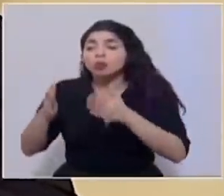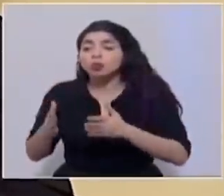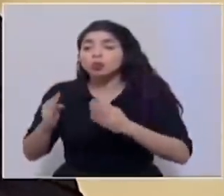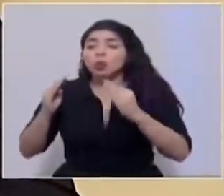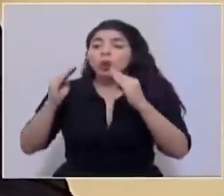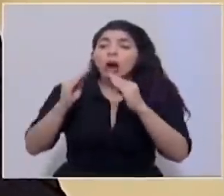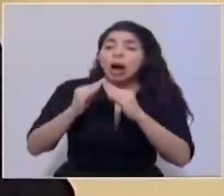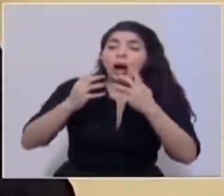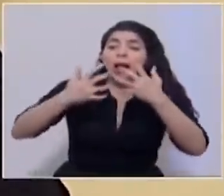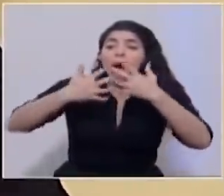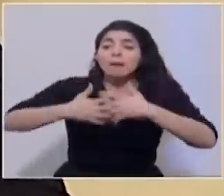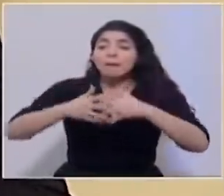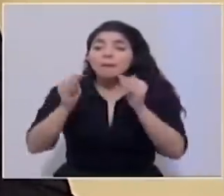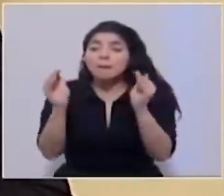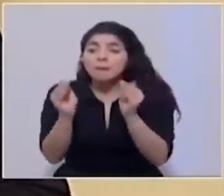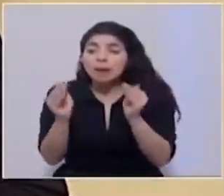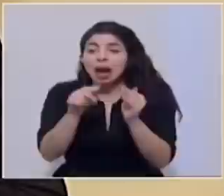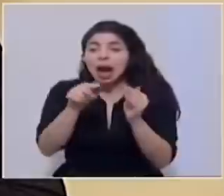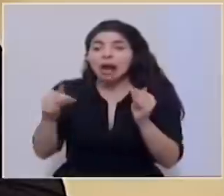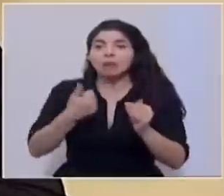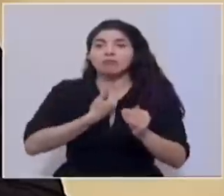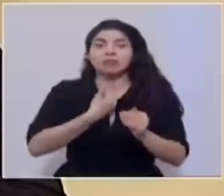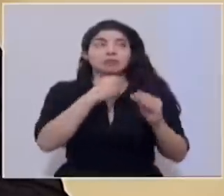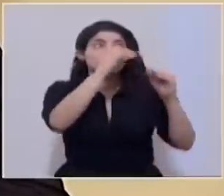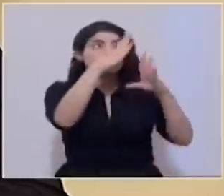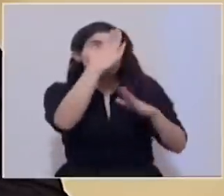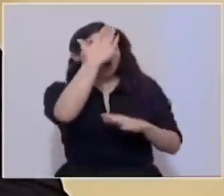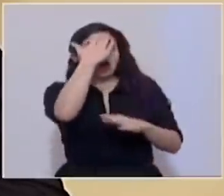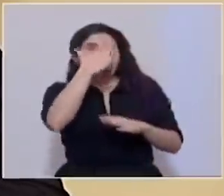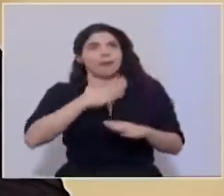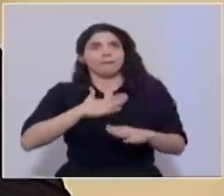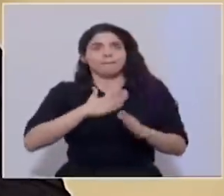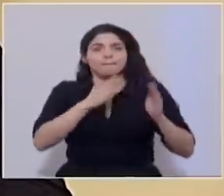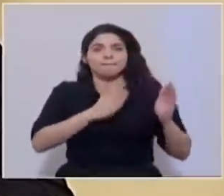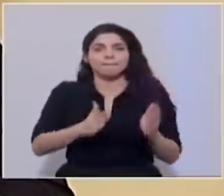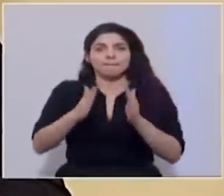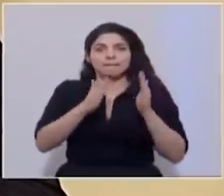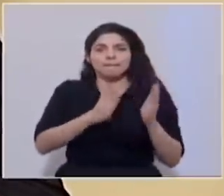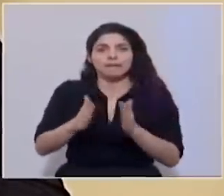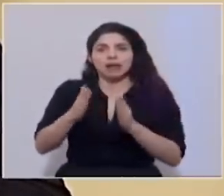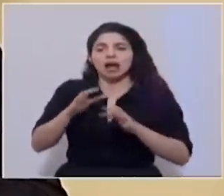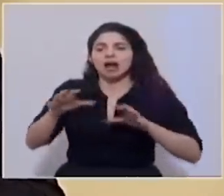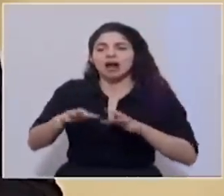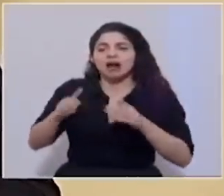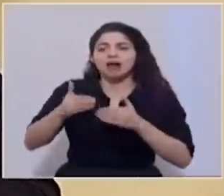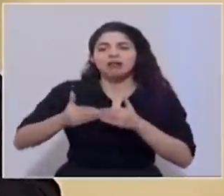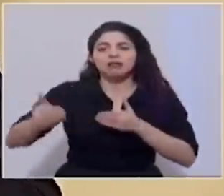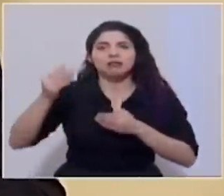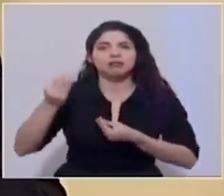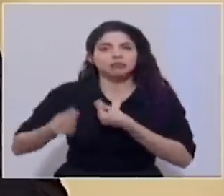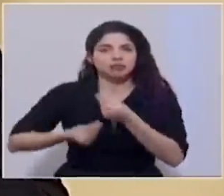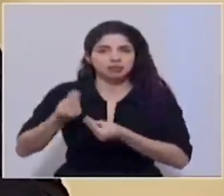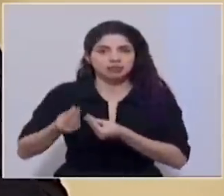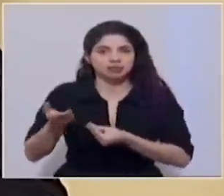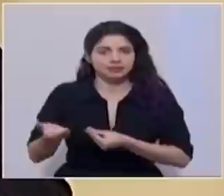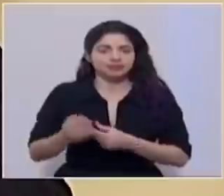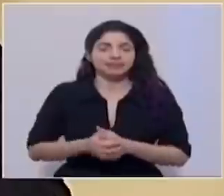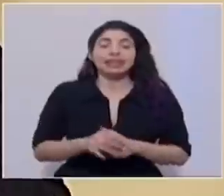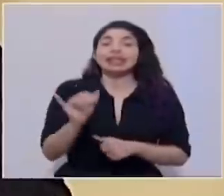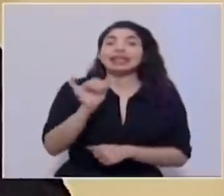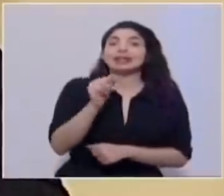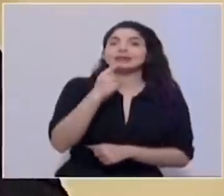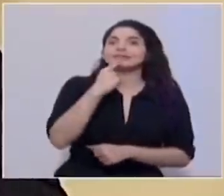las pequeñas empresas puedan planificar su actividad. También decir y